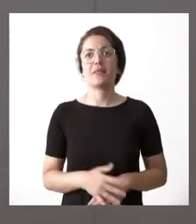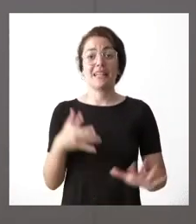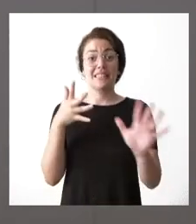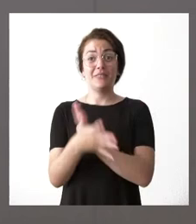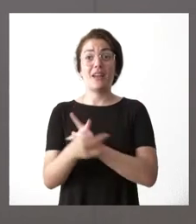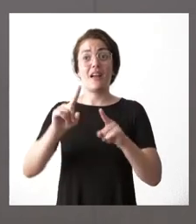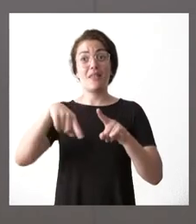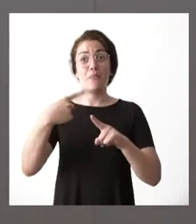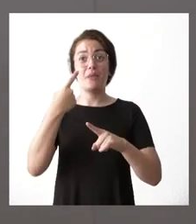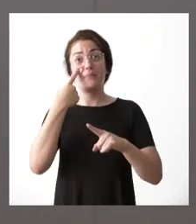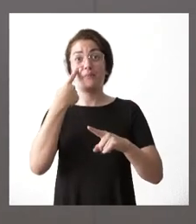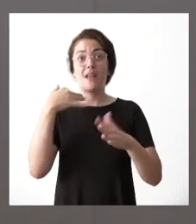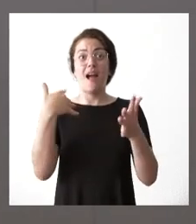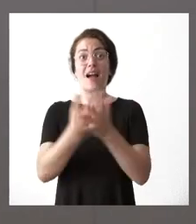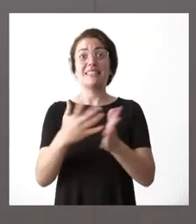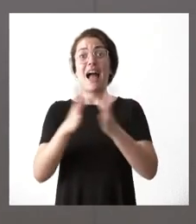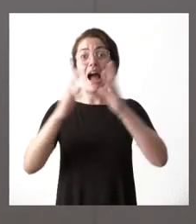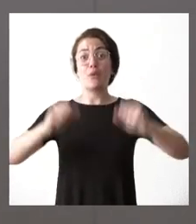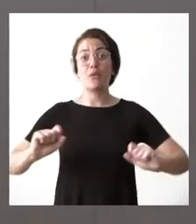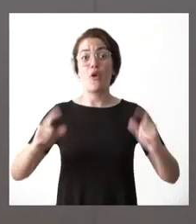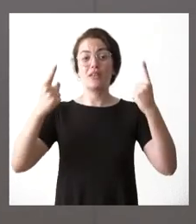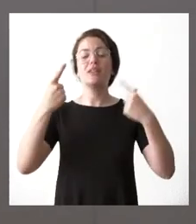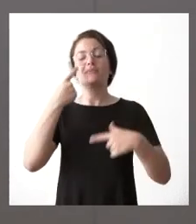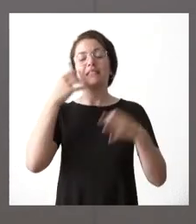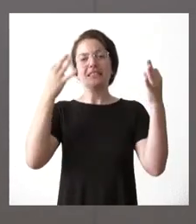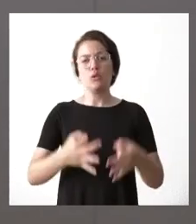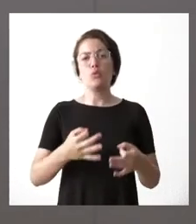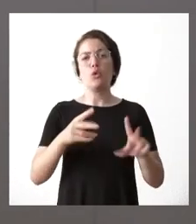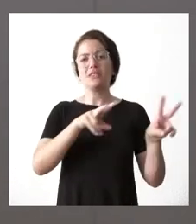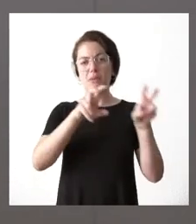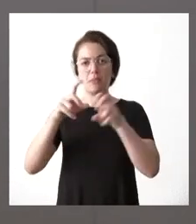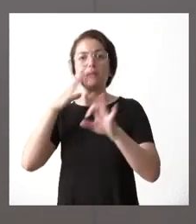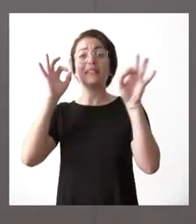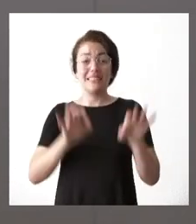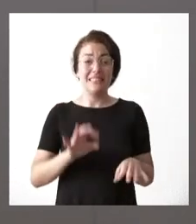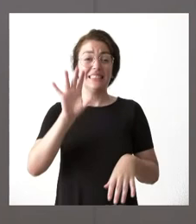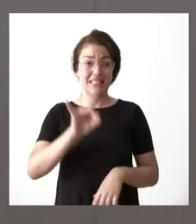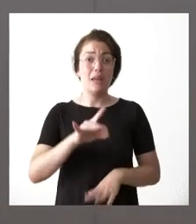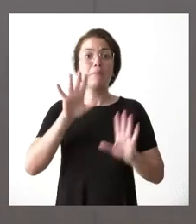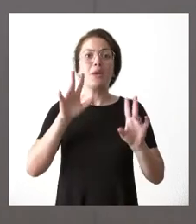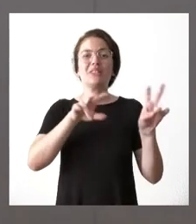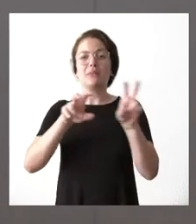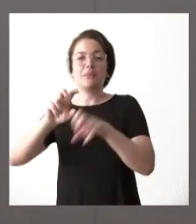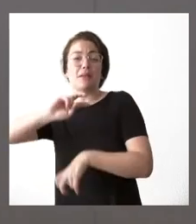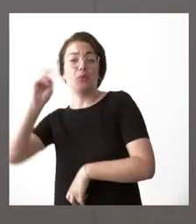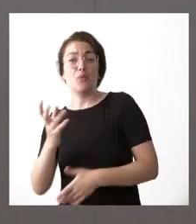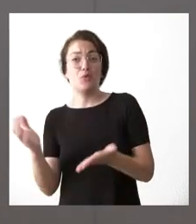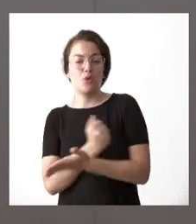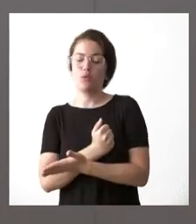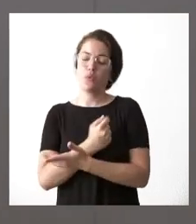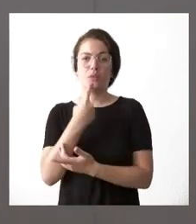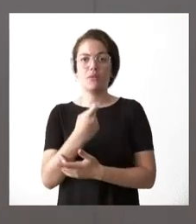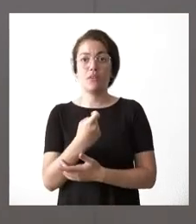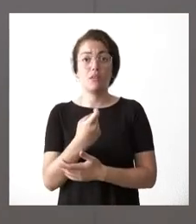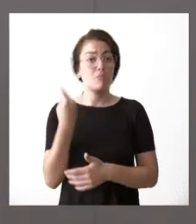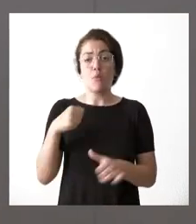suficiente de las porturas para alcanzar acuerdos seguro que en algunas materias sí quizá no en todas pero esto nos ha pasado históricamente en Castilla y